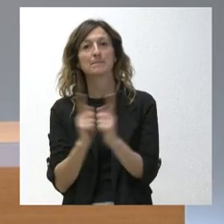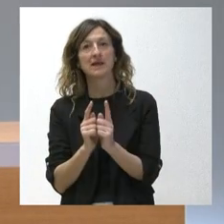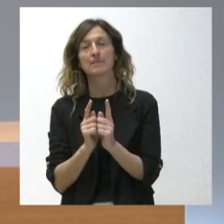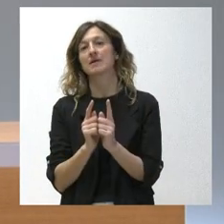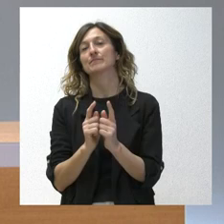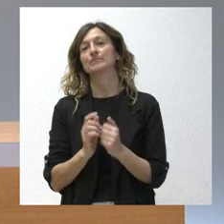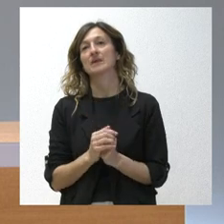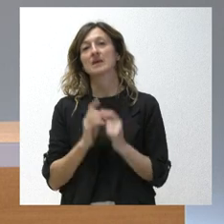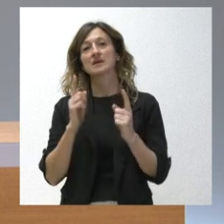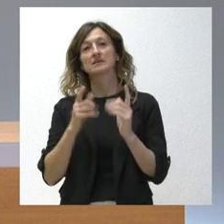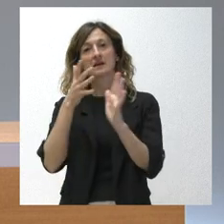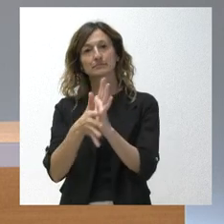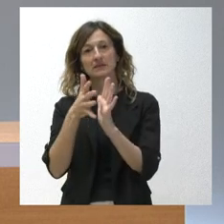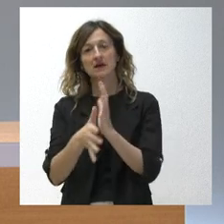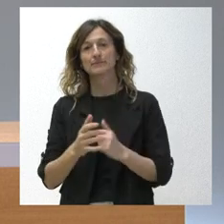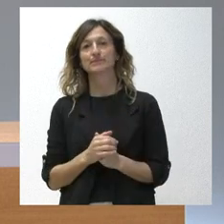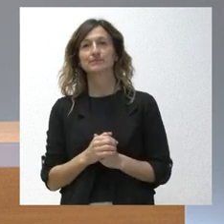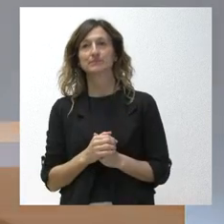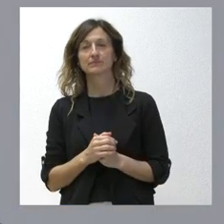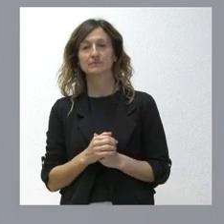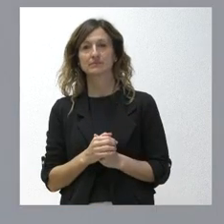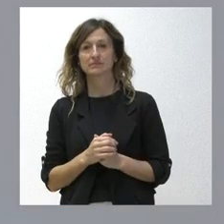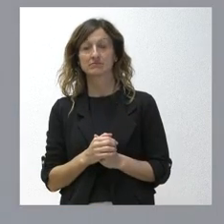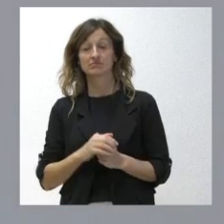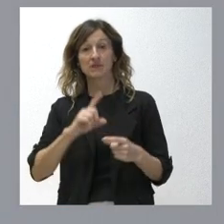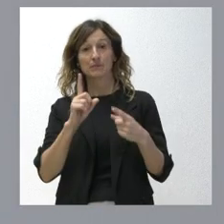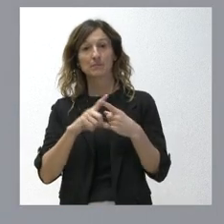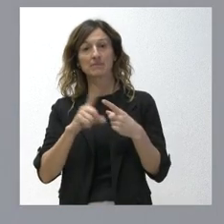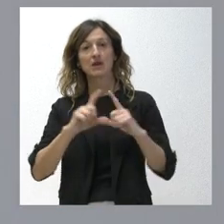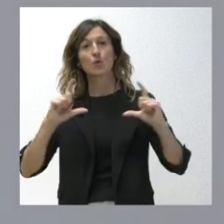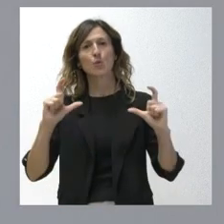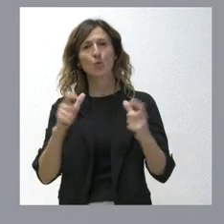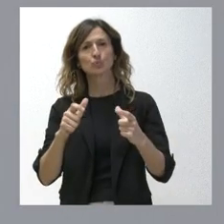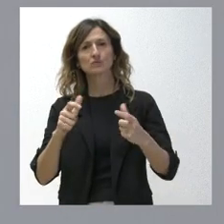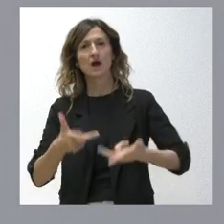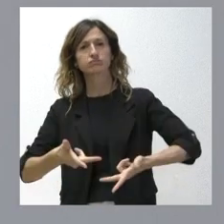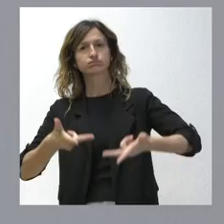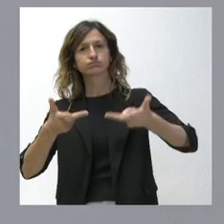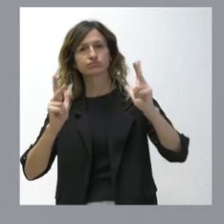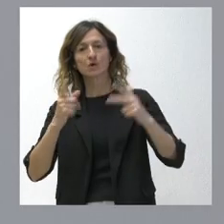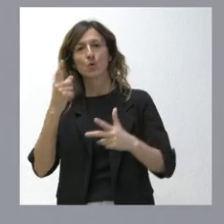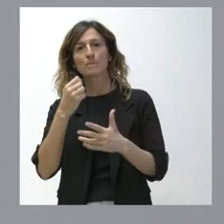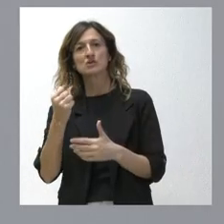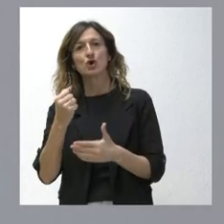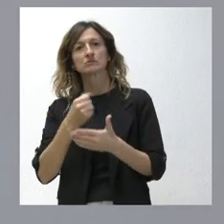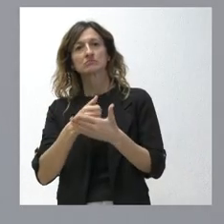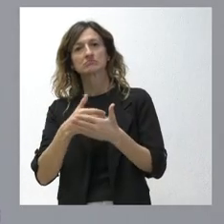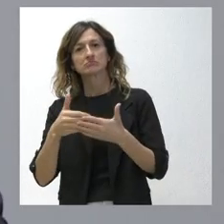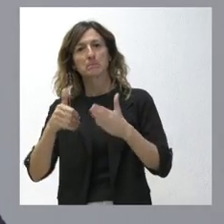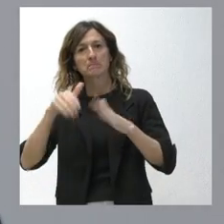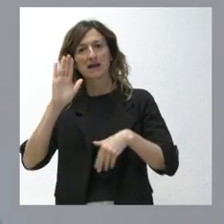contárselo. En primer lugar, la Junta autoriza más de un millón de euros para